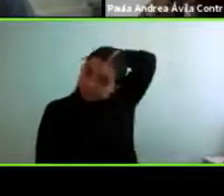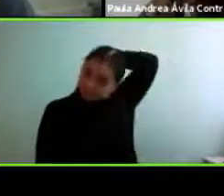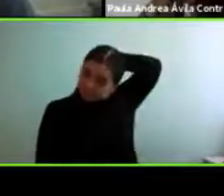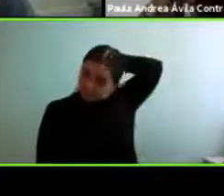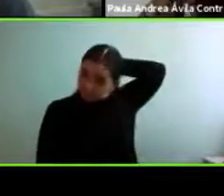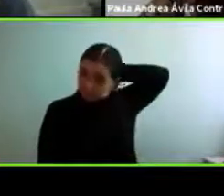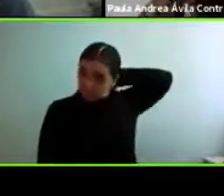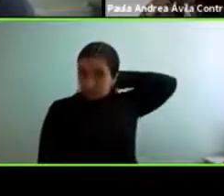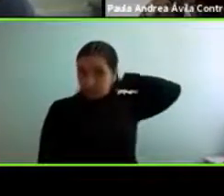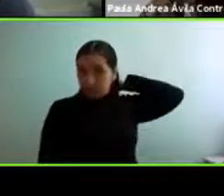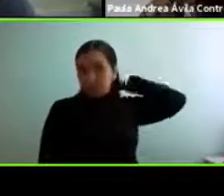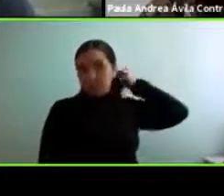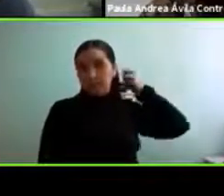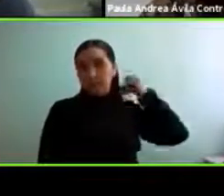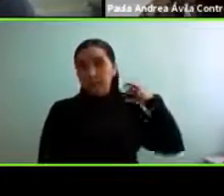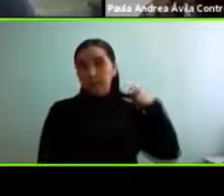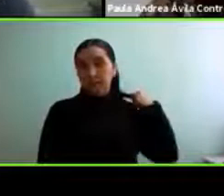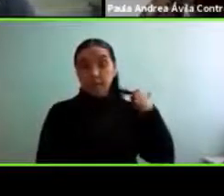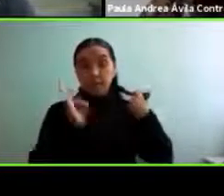¿Ahí sí?